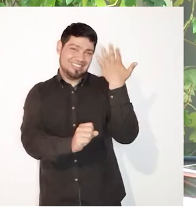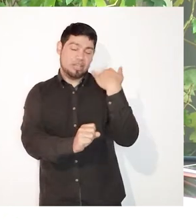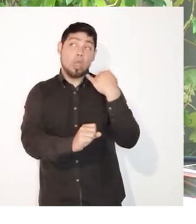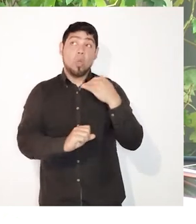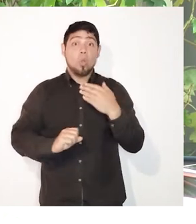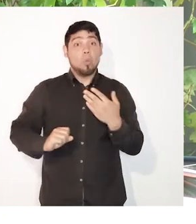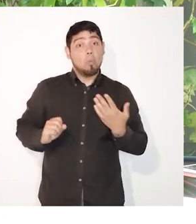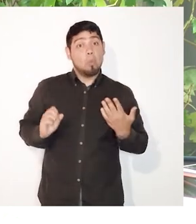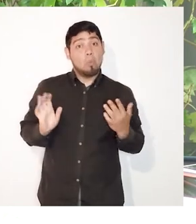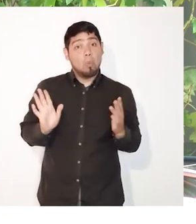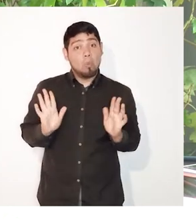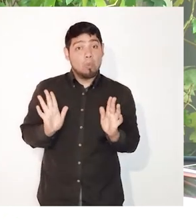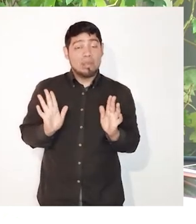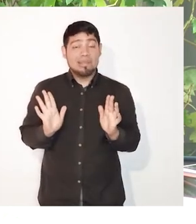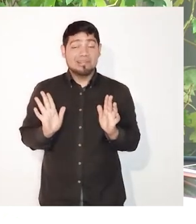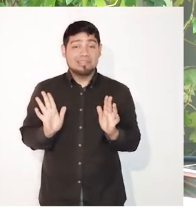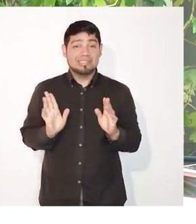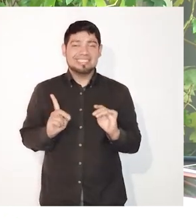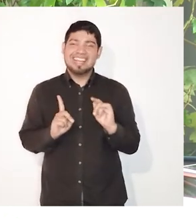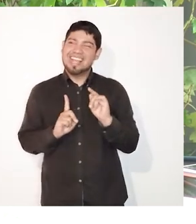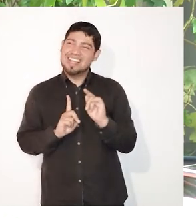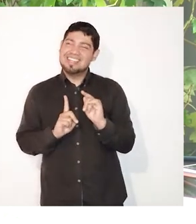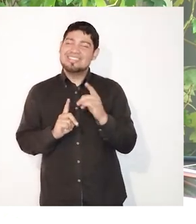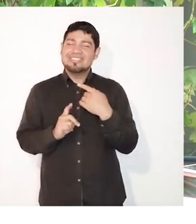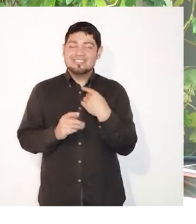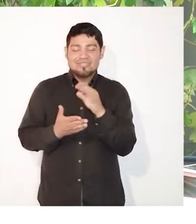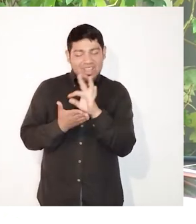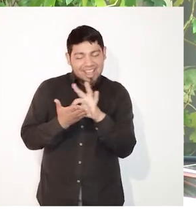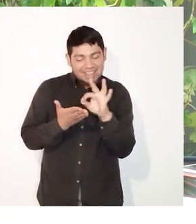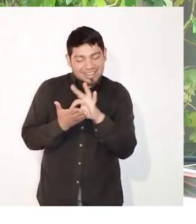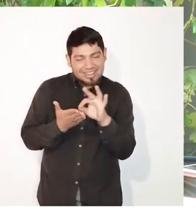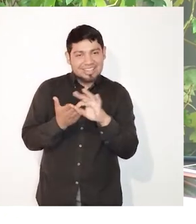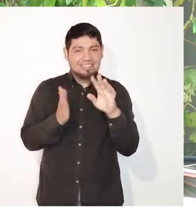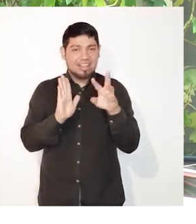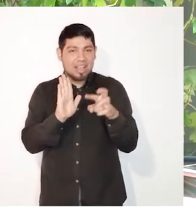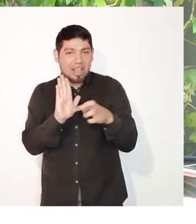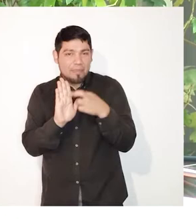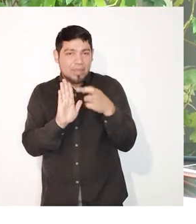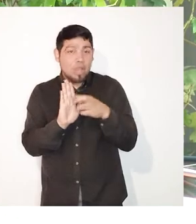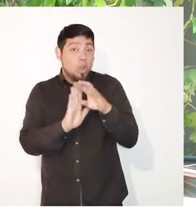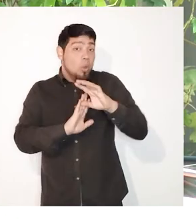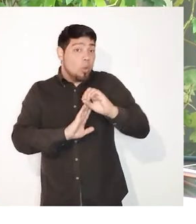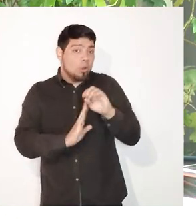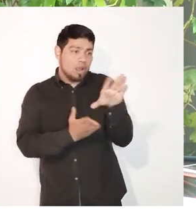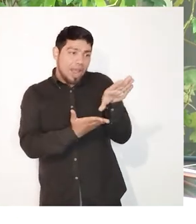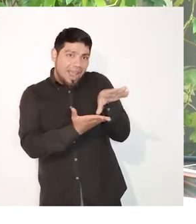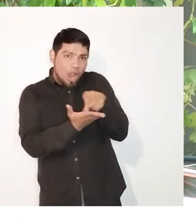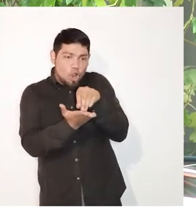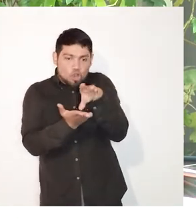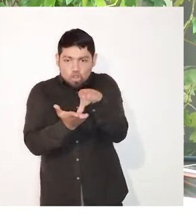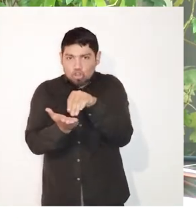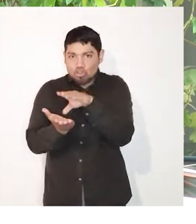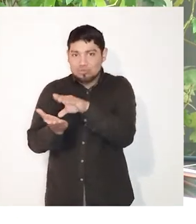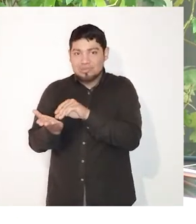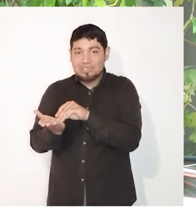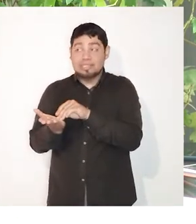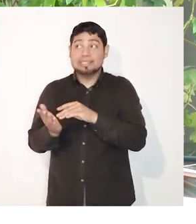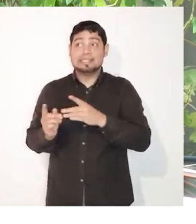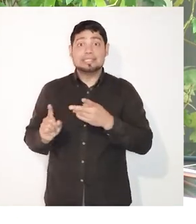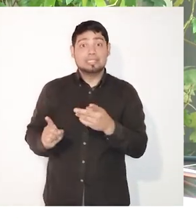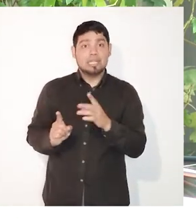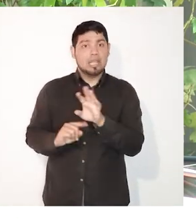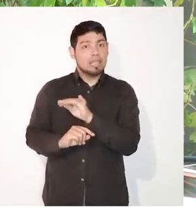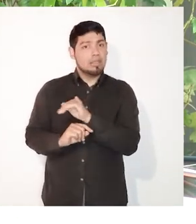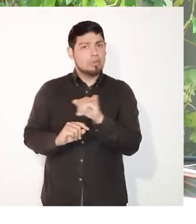era un poquito más dado a escribir poesía o a copiar poesía. Pero después